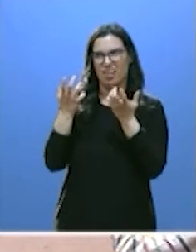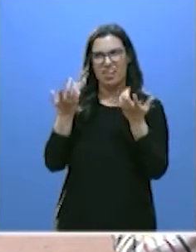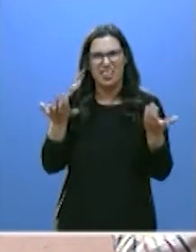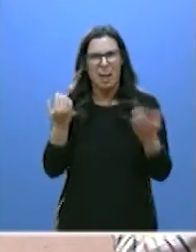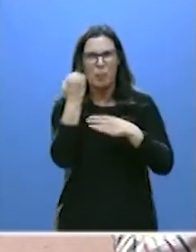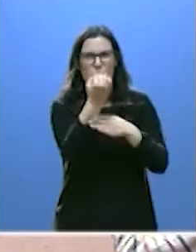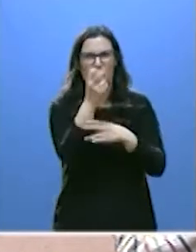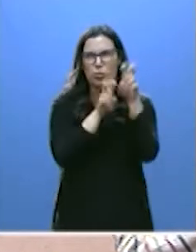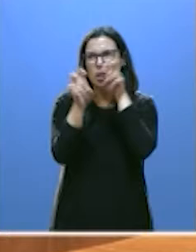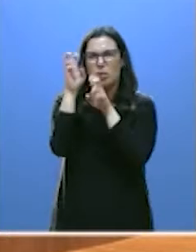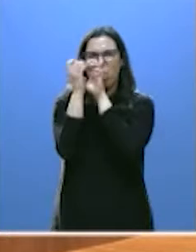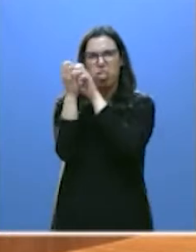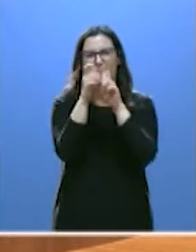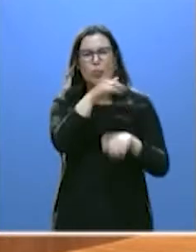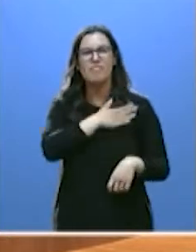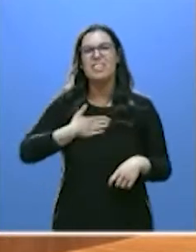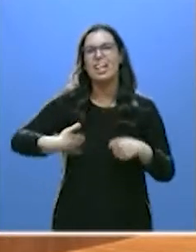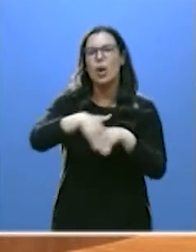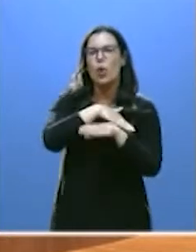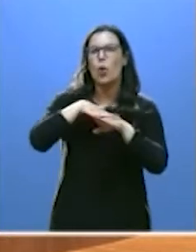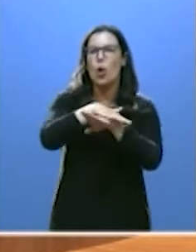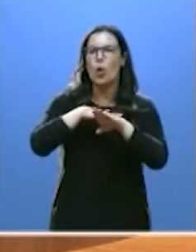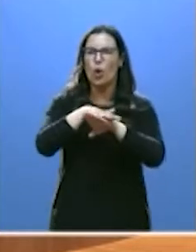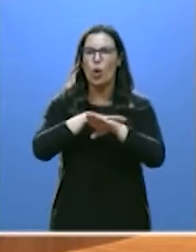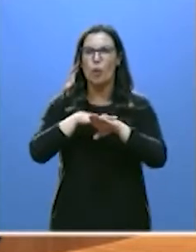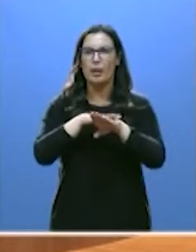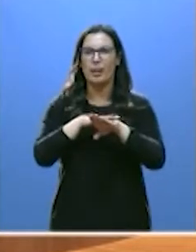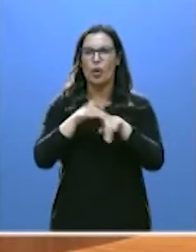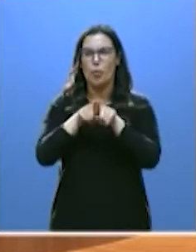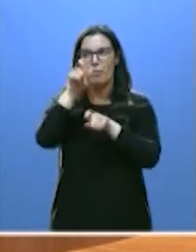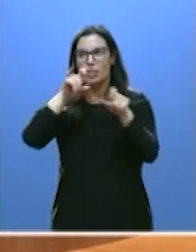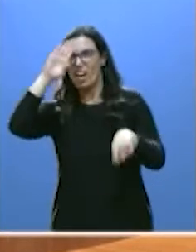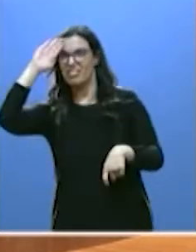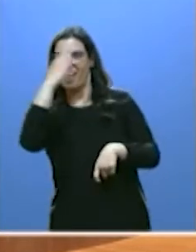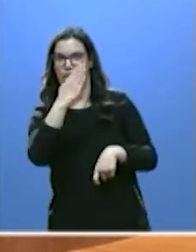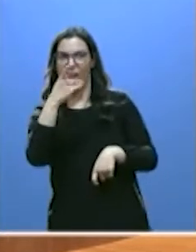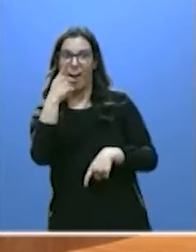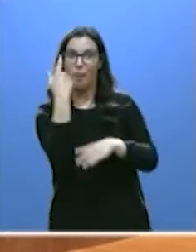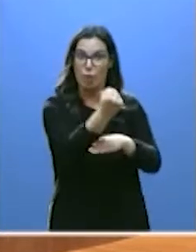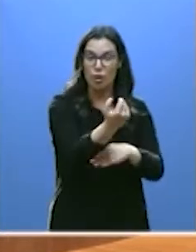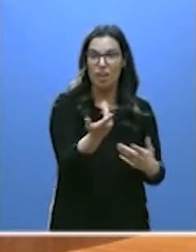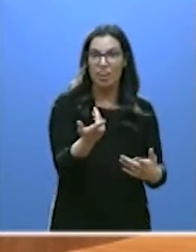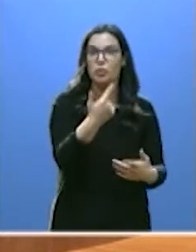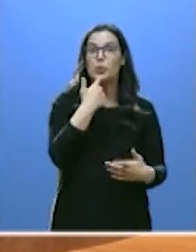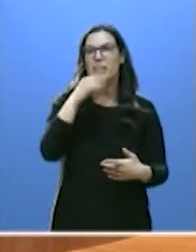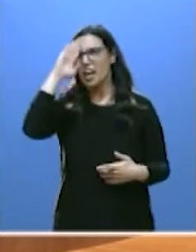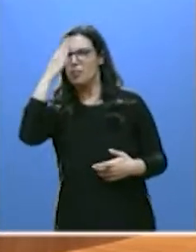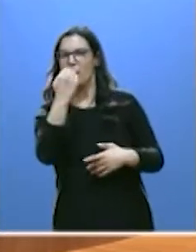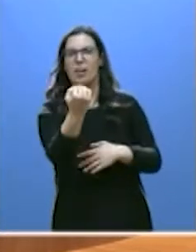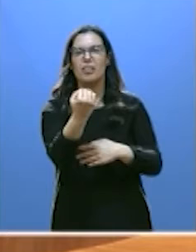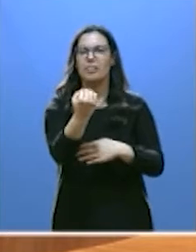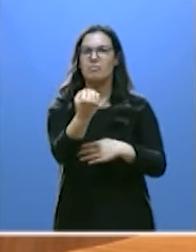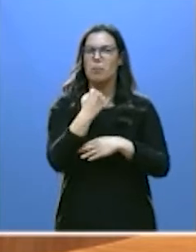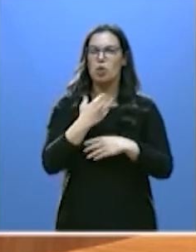¿Quiere un gobierno sustentado con hipotéticos transfugas? Dice que no aceptará el apoyo de los transfugas,